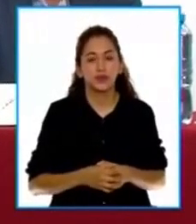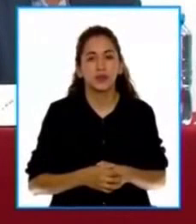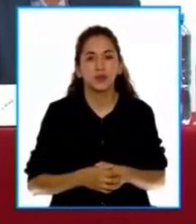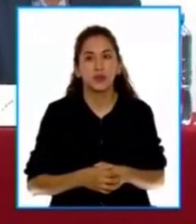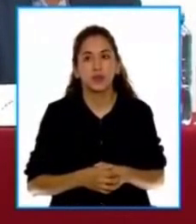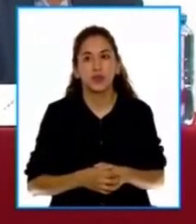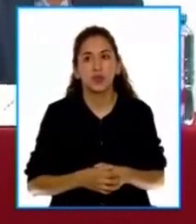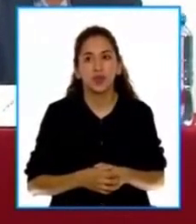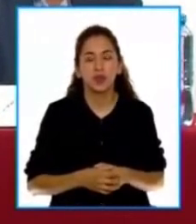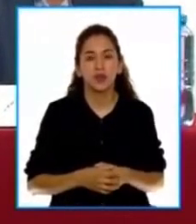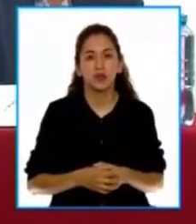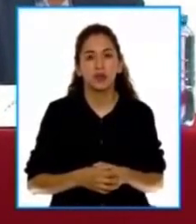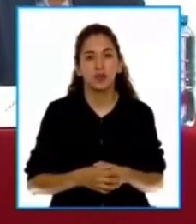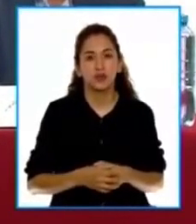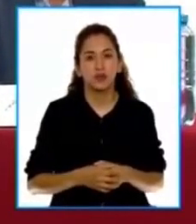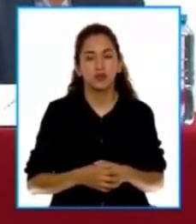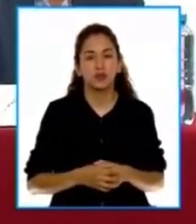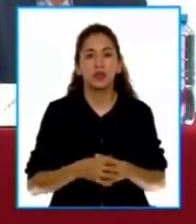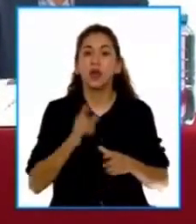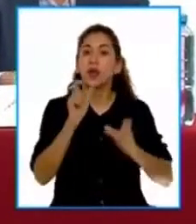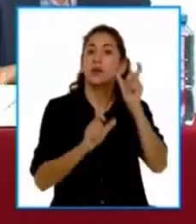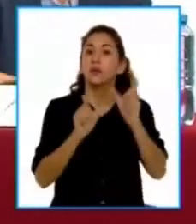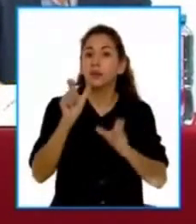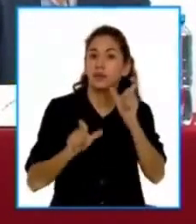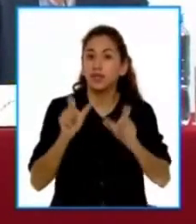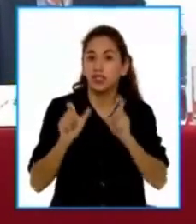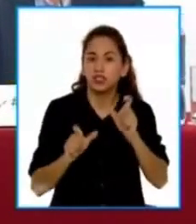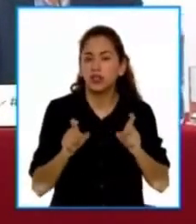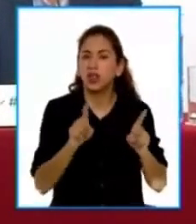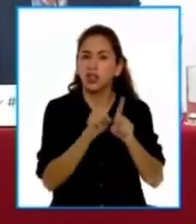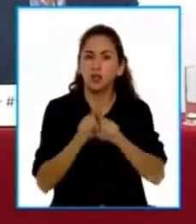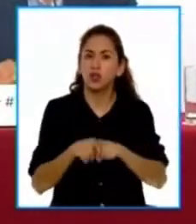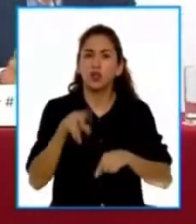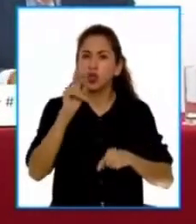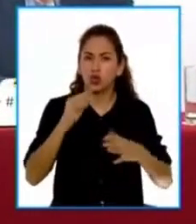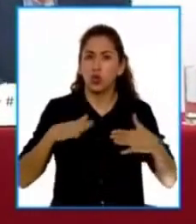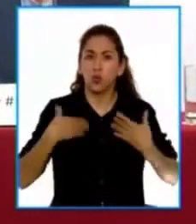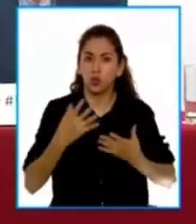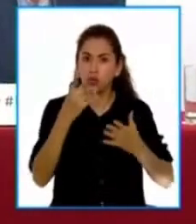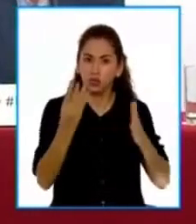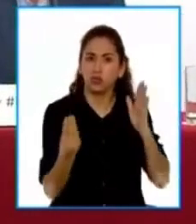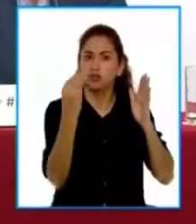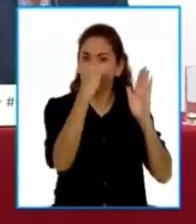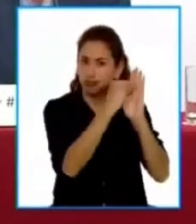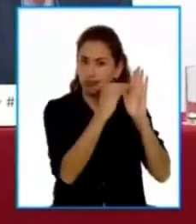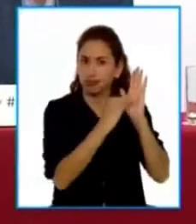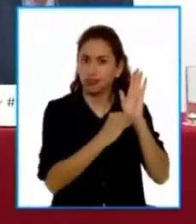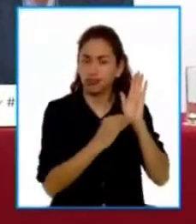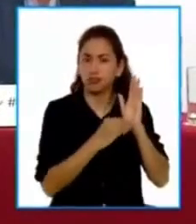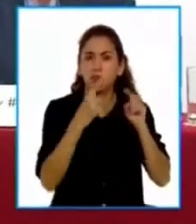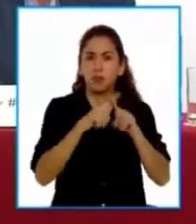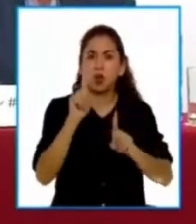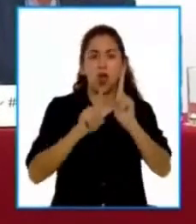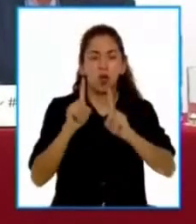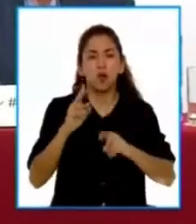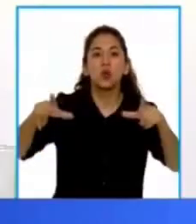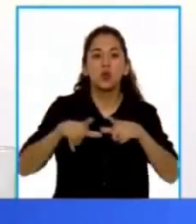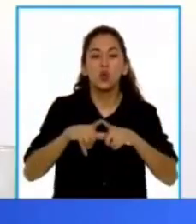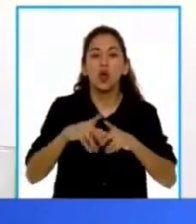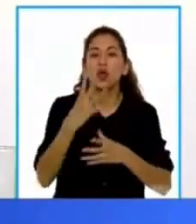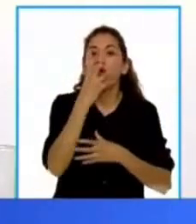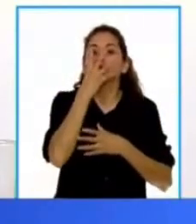de algún tipo de persona menor que no debería estar incluida en esta padrón y al final sí termina siendo incluida. ¿Para demás?